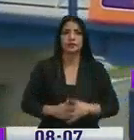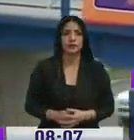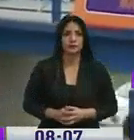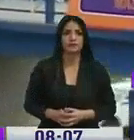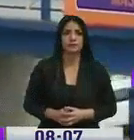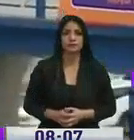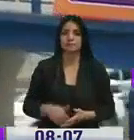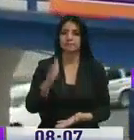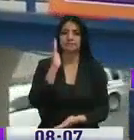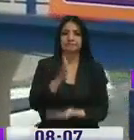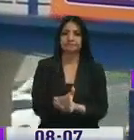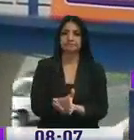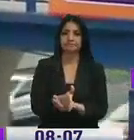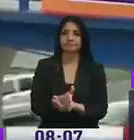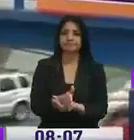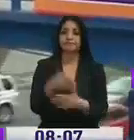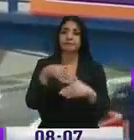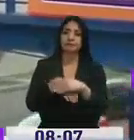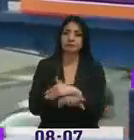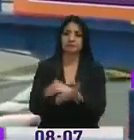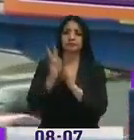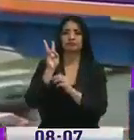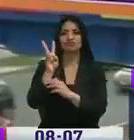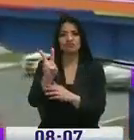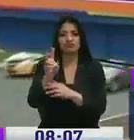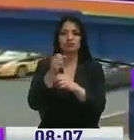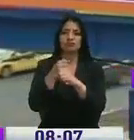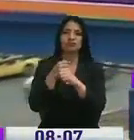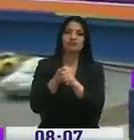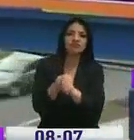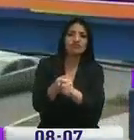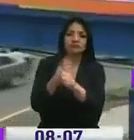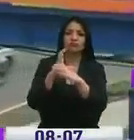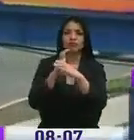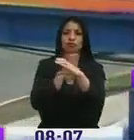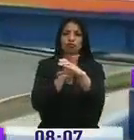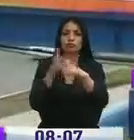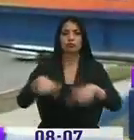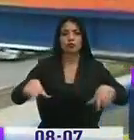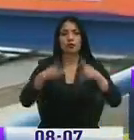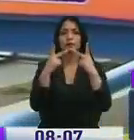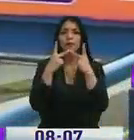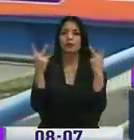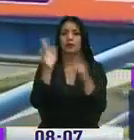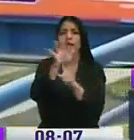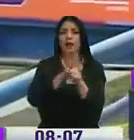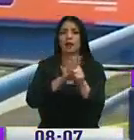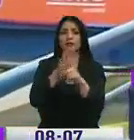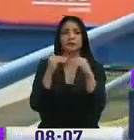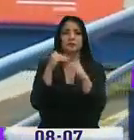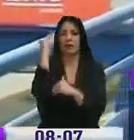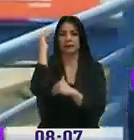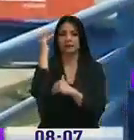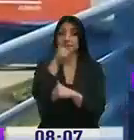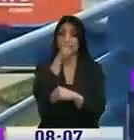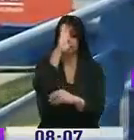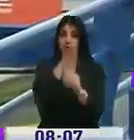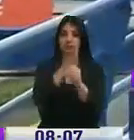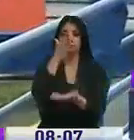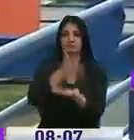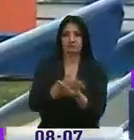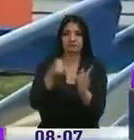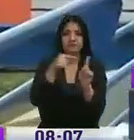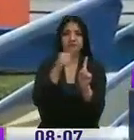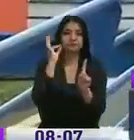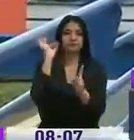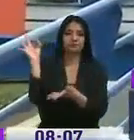poder evitar estas lamentables situaciones que en especial se sufren en los espacios públicos y en el transporte público. Vamos a hablar con María Fernanda Pacheco,